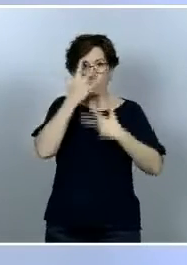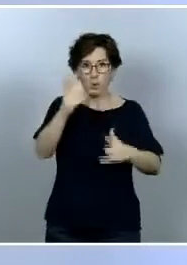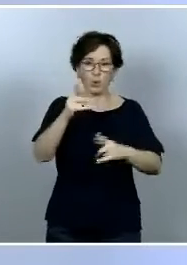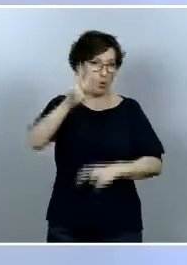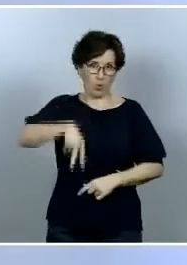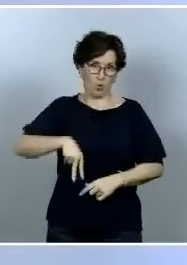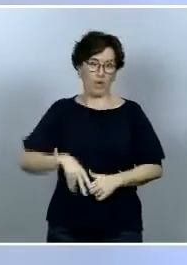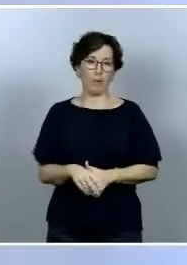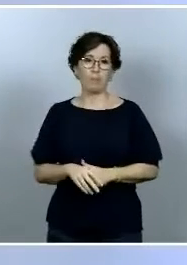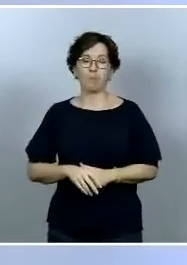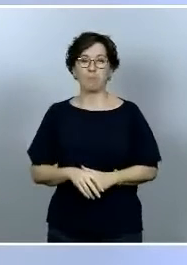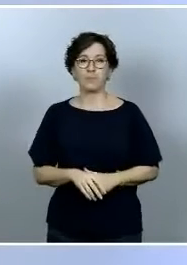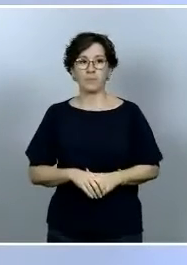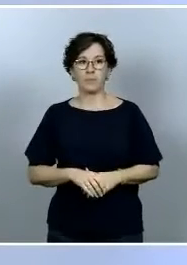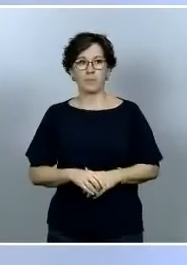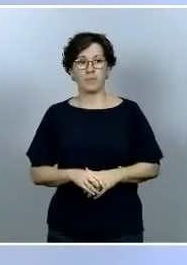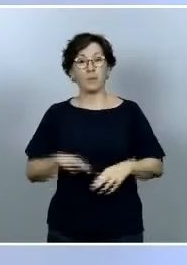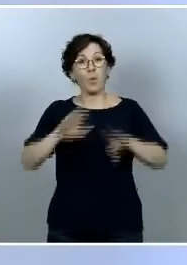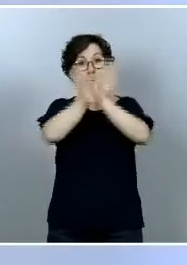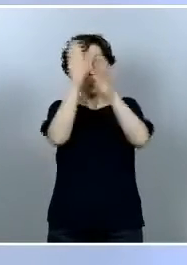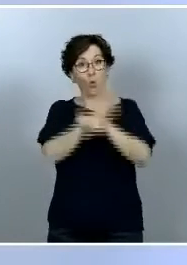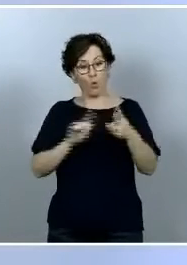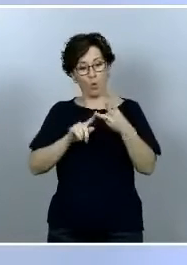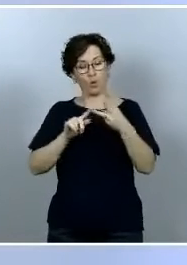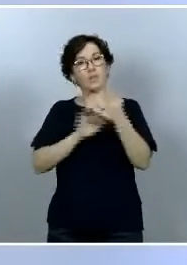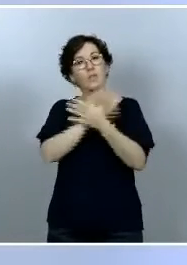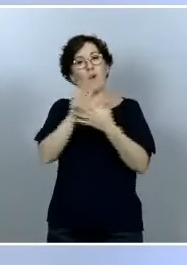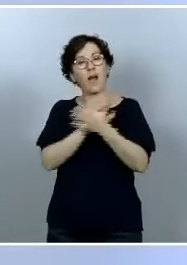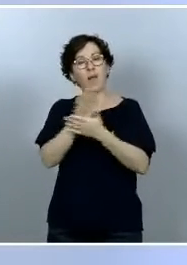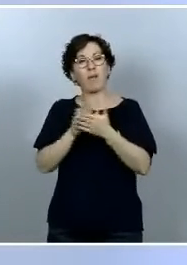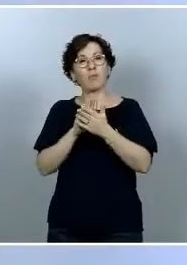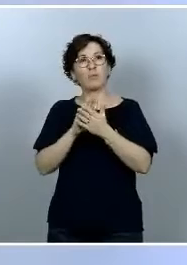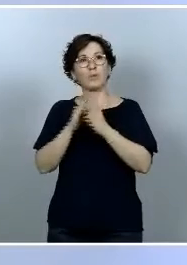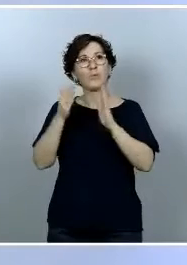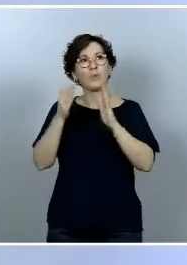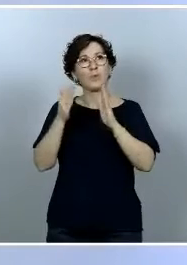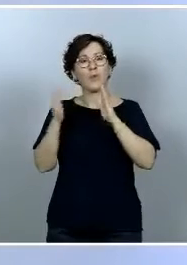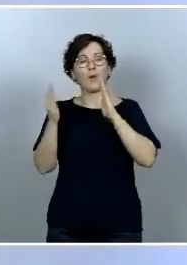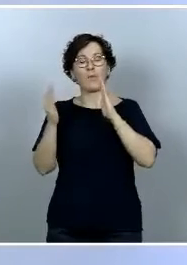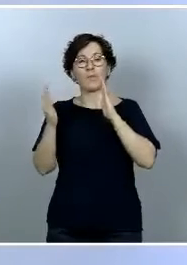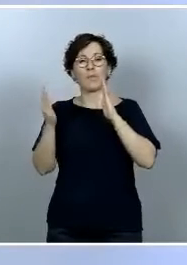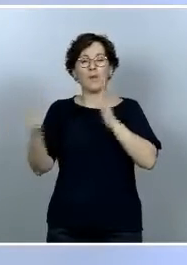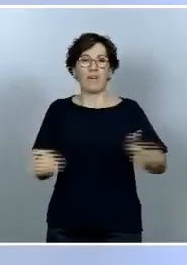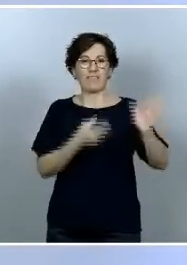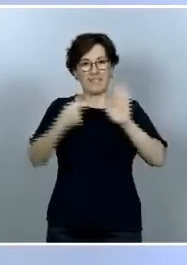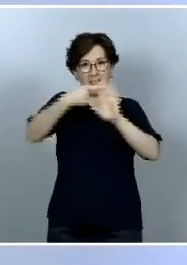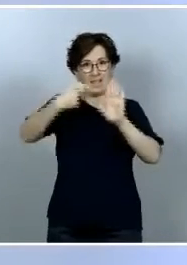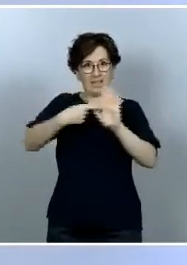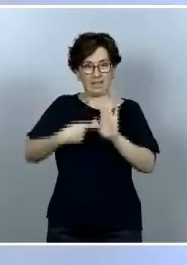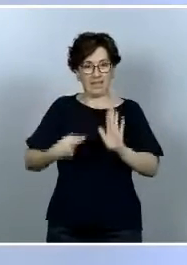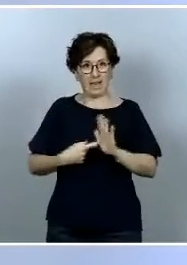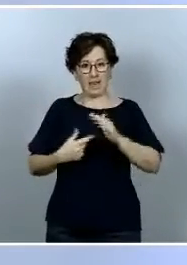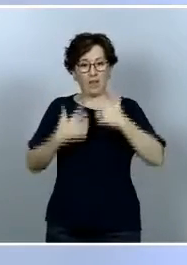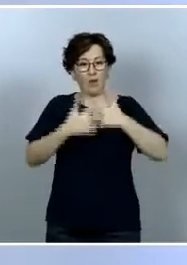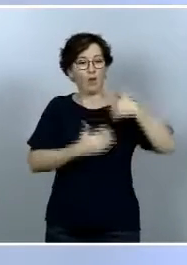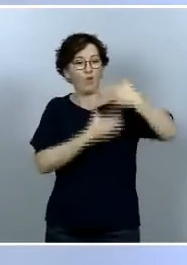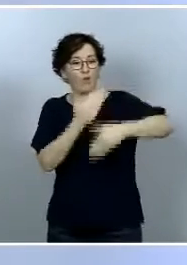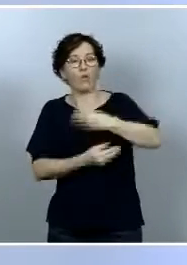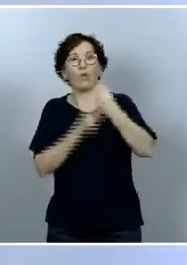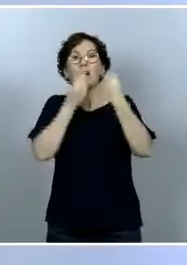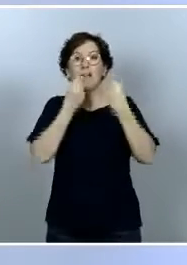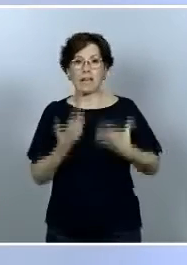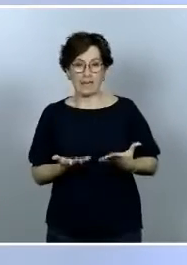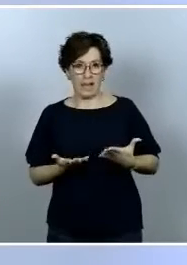referir a la fase de desescalada y hacer una valoración de cómo está funcionando la fase de desescalada en